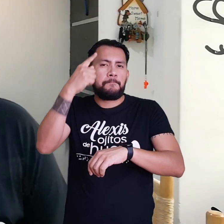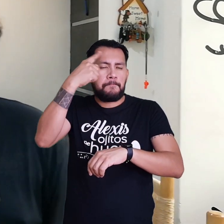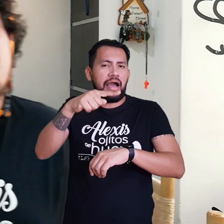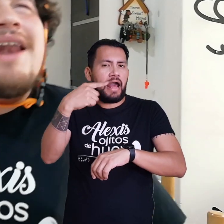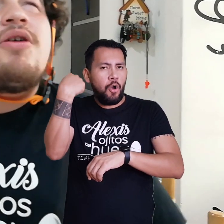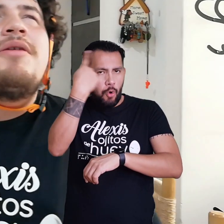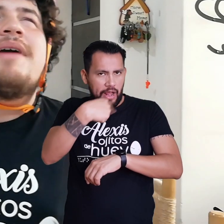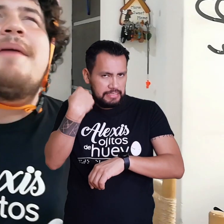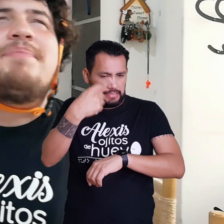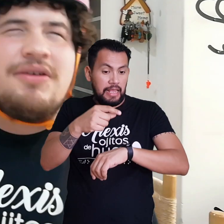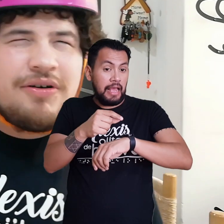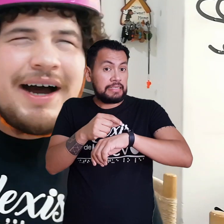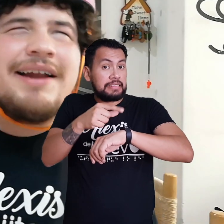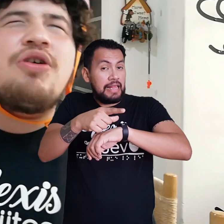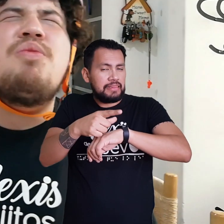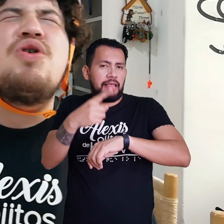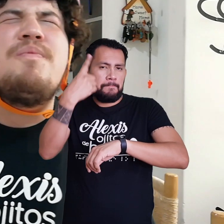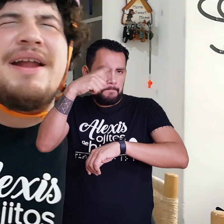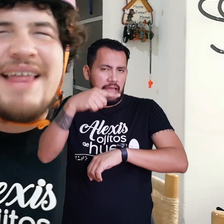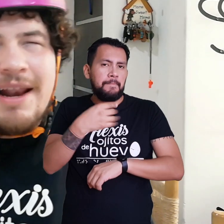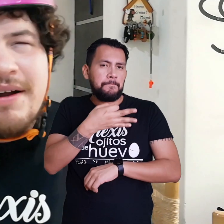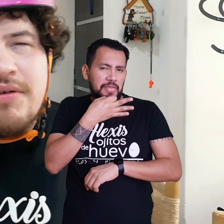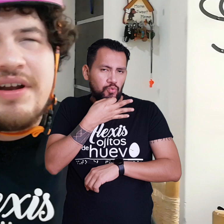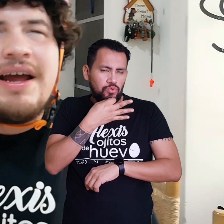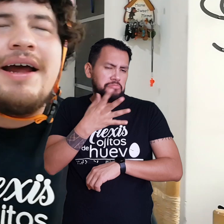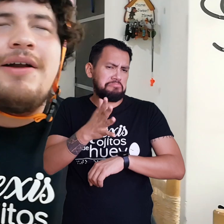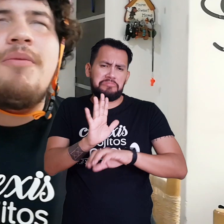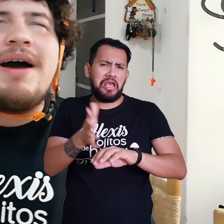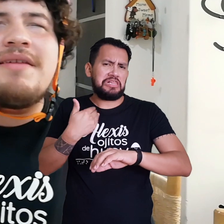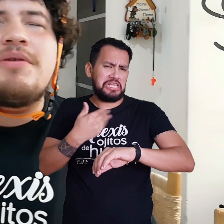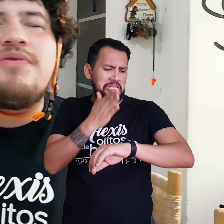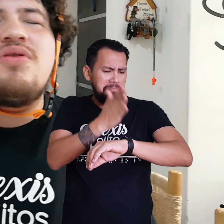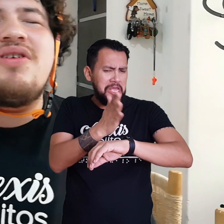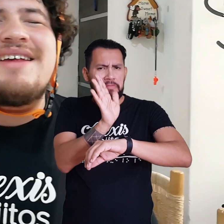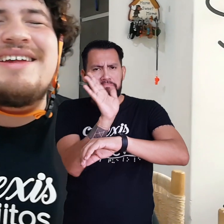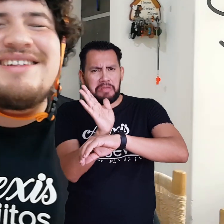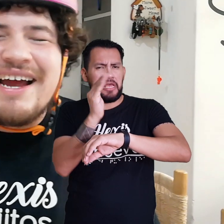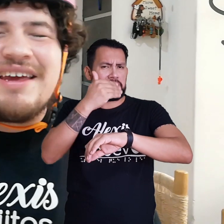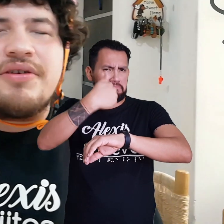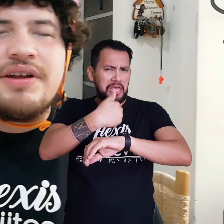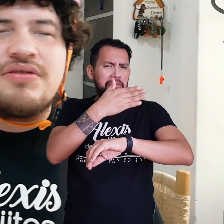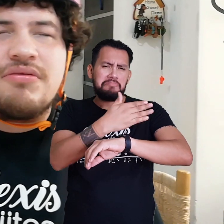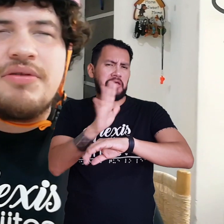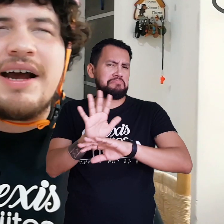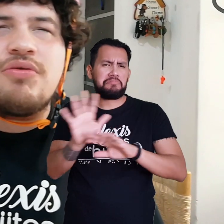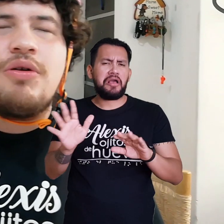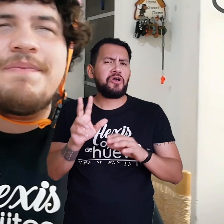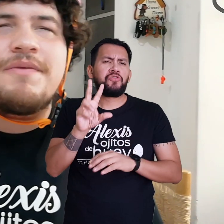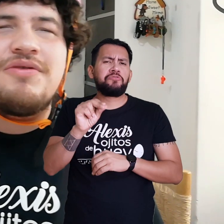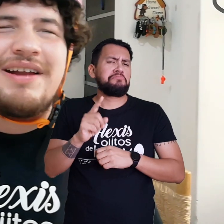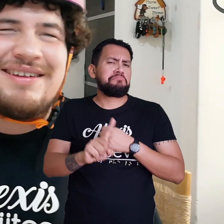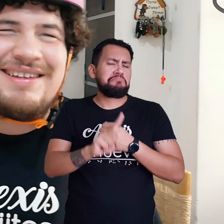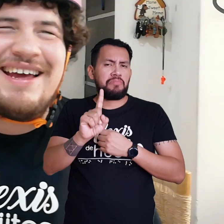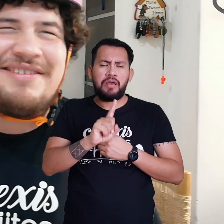Van a ver hoy algo Épico Algo monumental Van a conocer Lo más profundo De las entrañas De ojitos de boys Deja tú lo